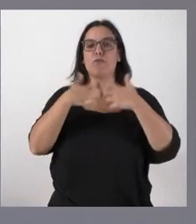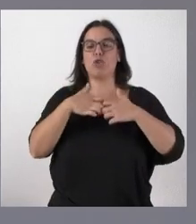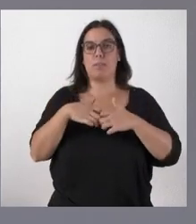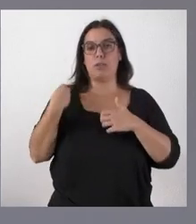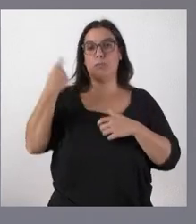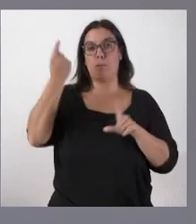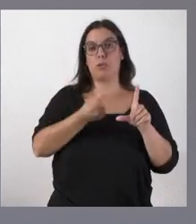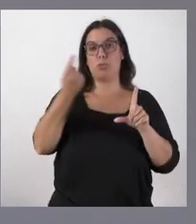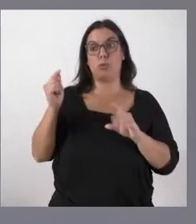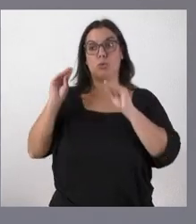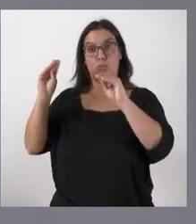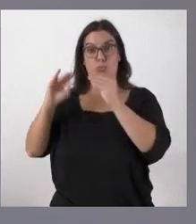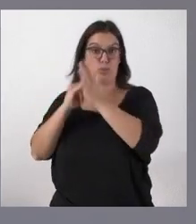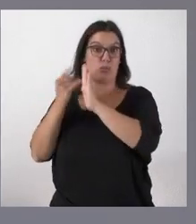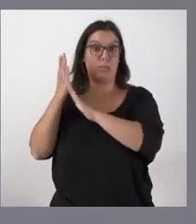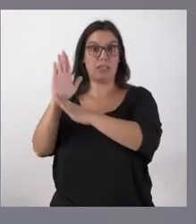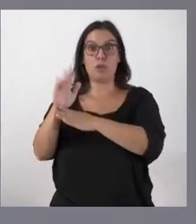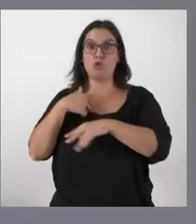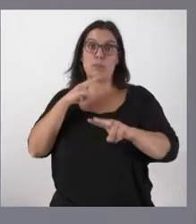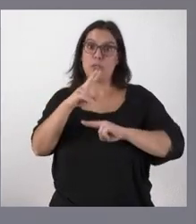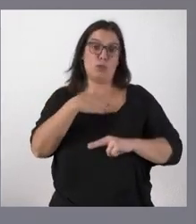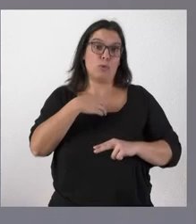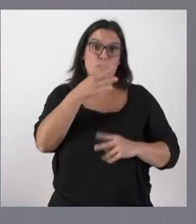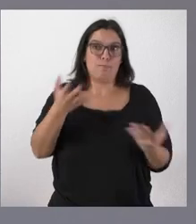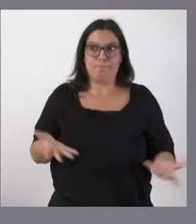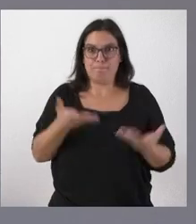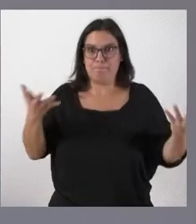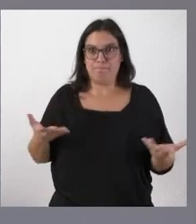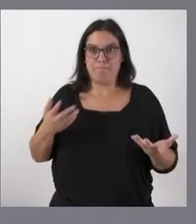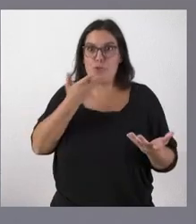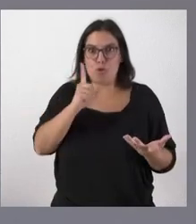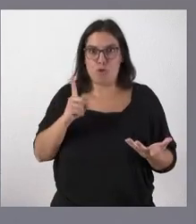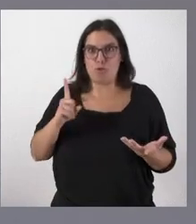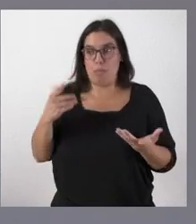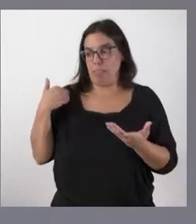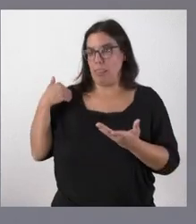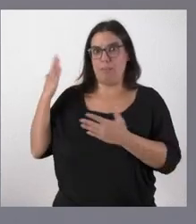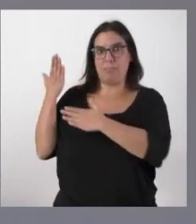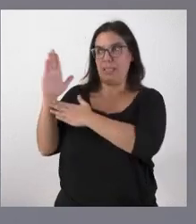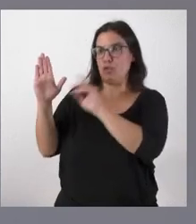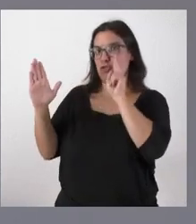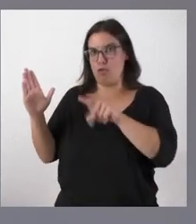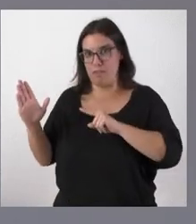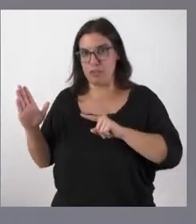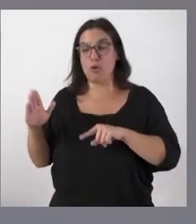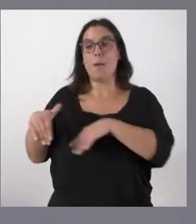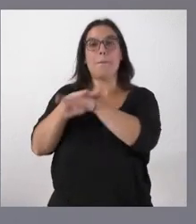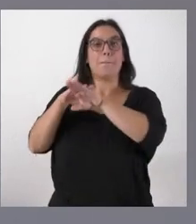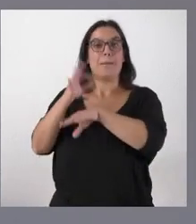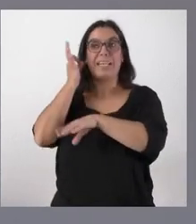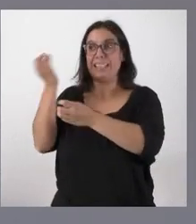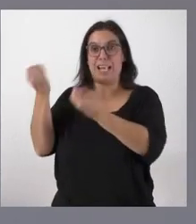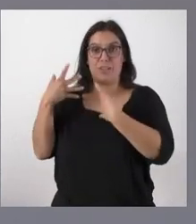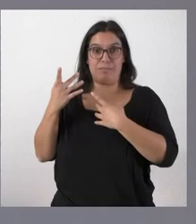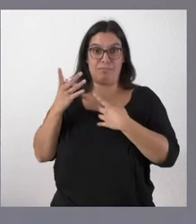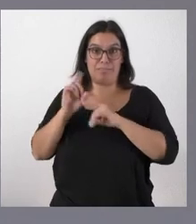del estado en el proyecto que se ha presentado siento no poderla responder porque no no lo conocemos tampoco a mí la ministra me lo ha contado me pasa